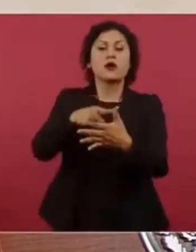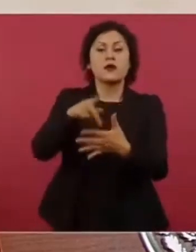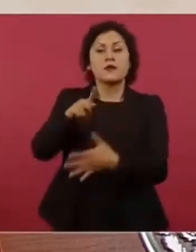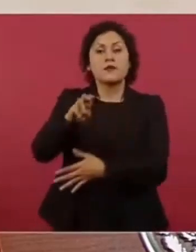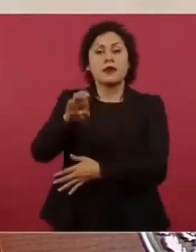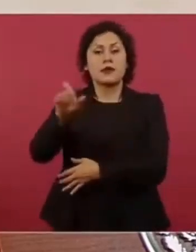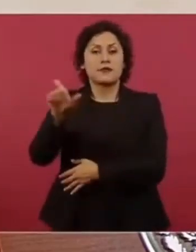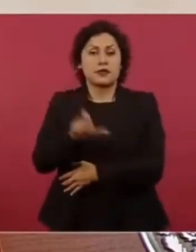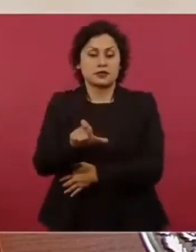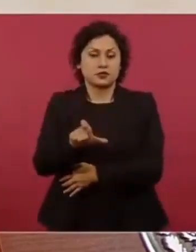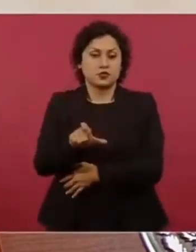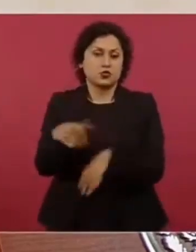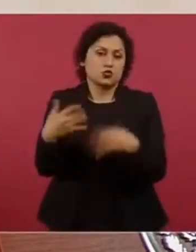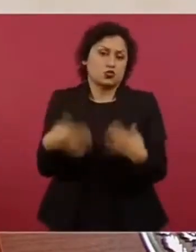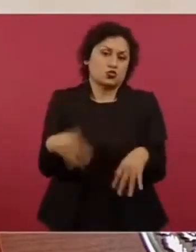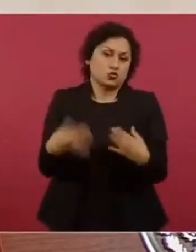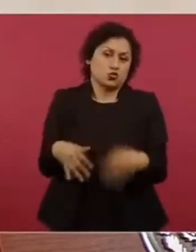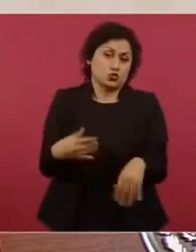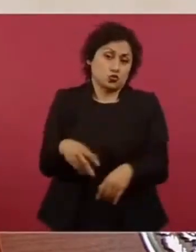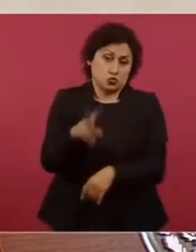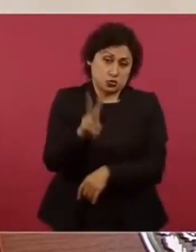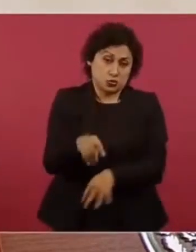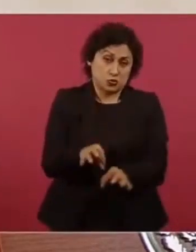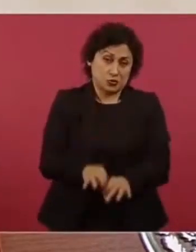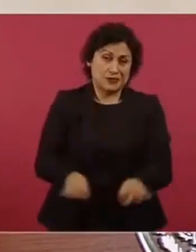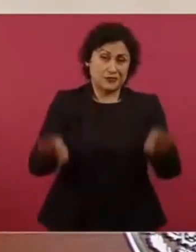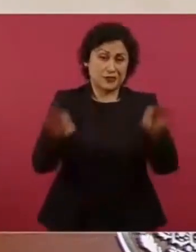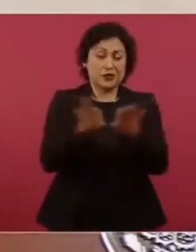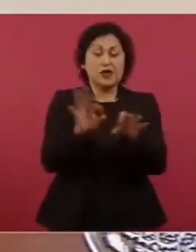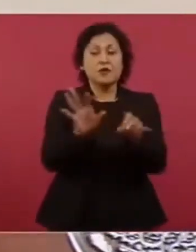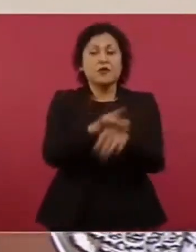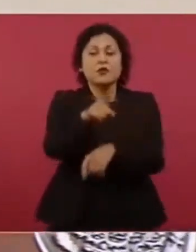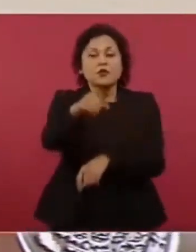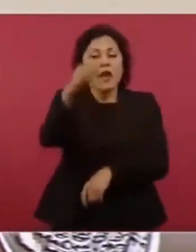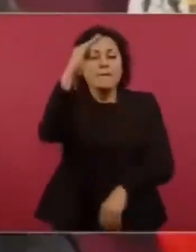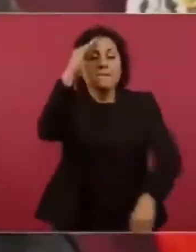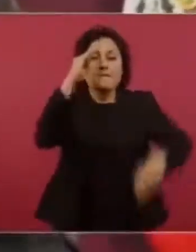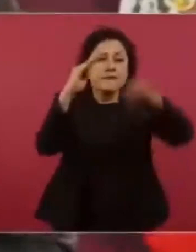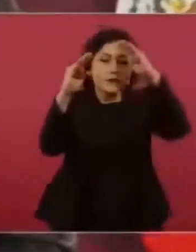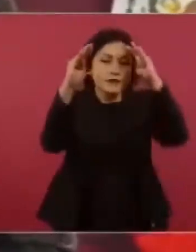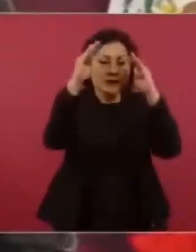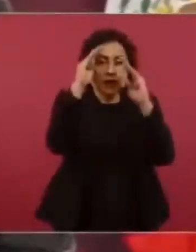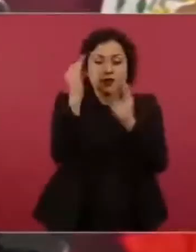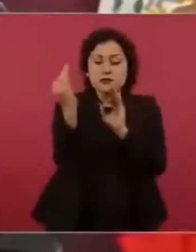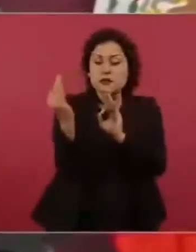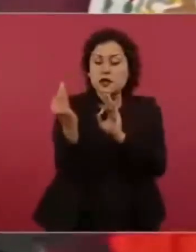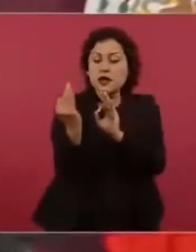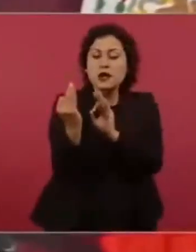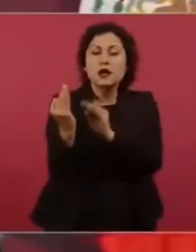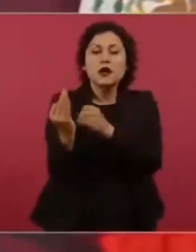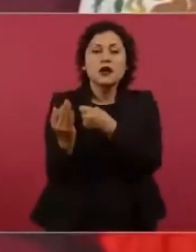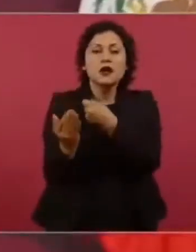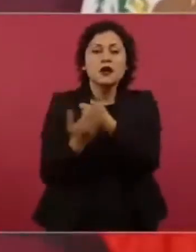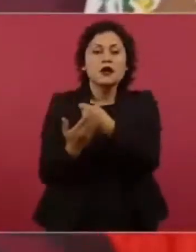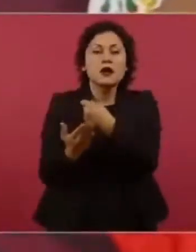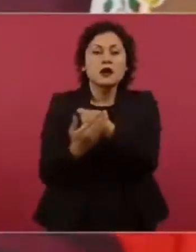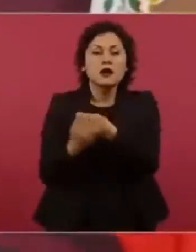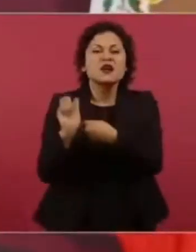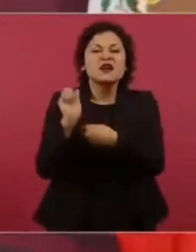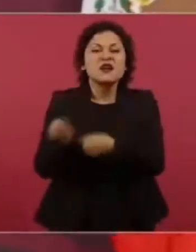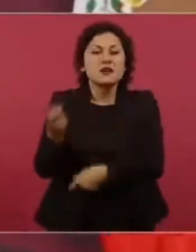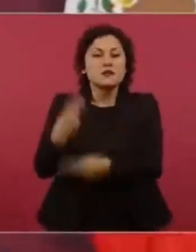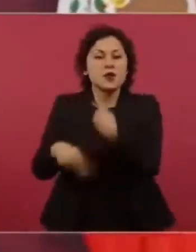Pensando en el mediano y en el largo plazo, porque todos quisiéramos que ya no